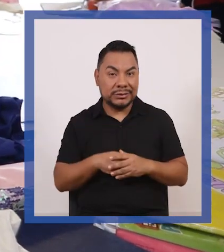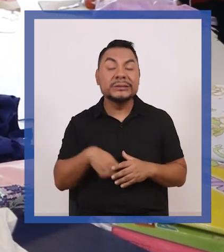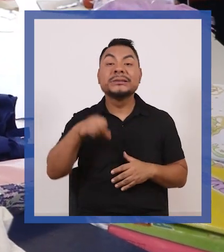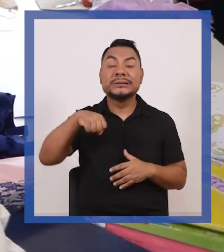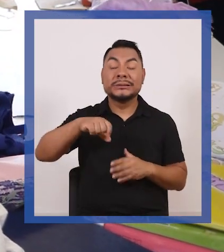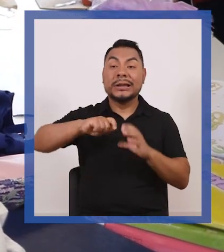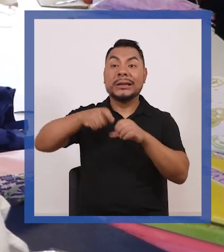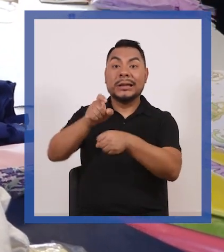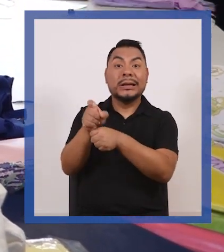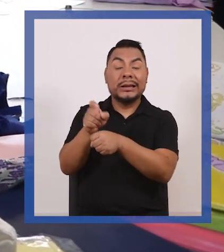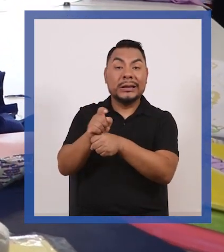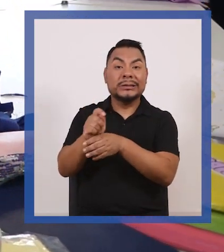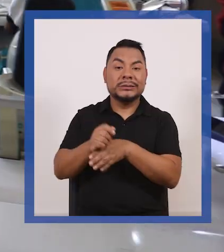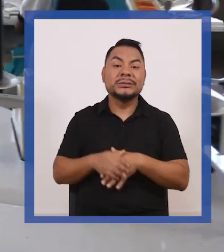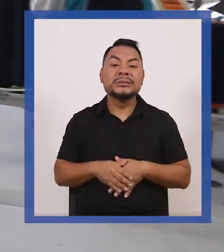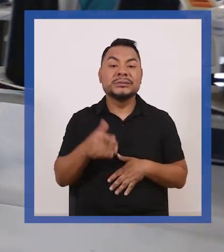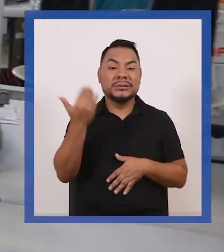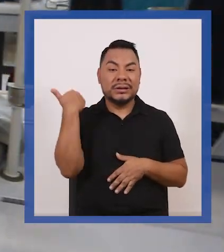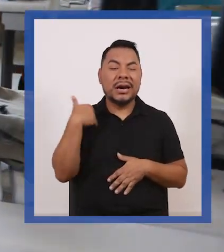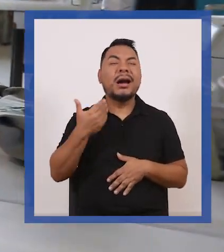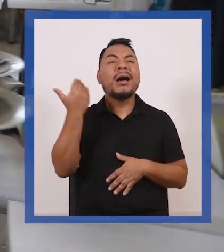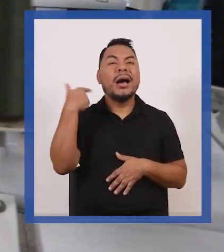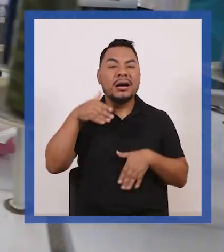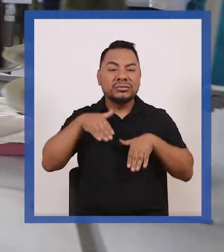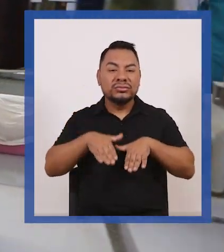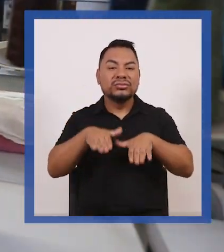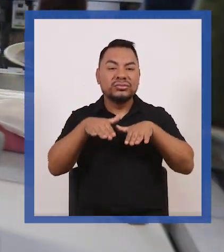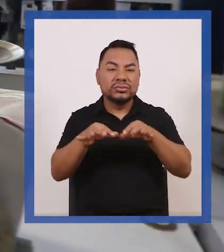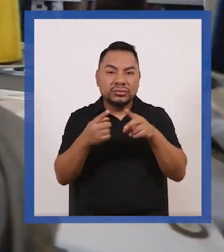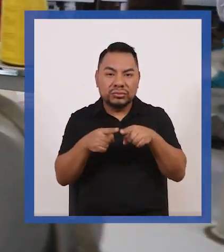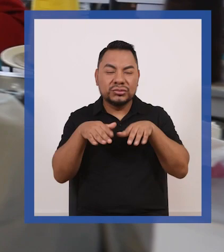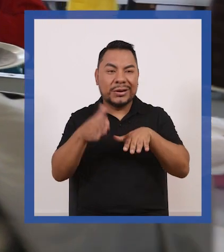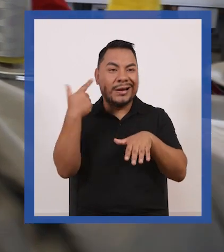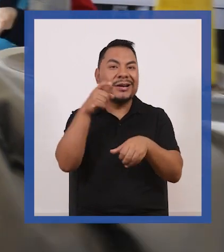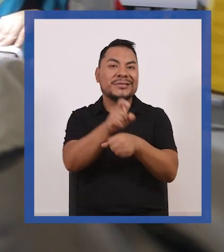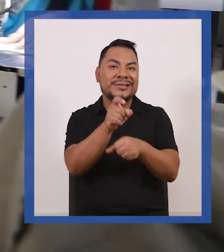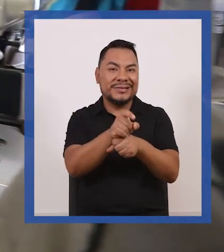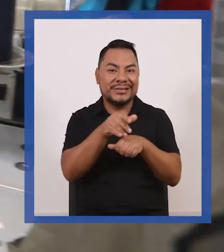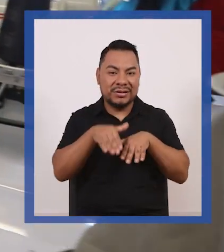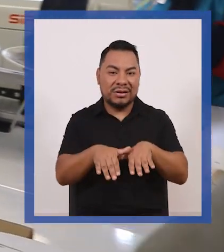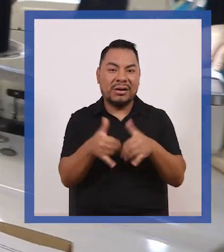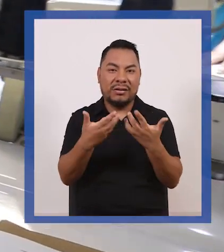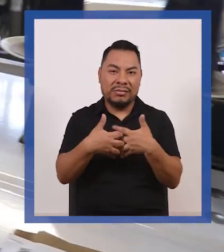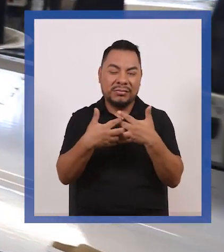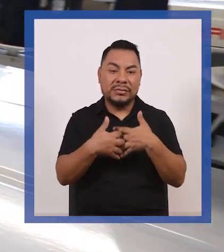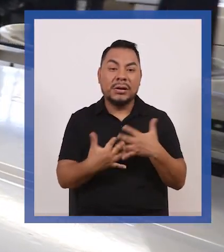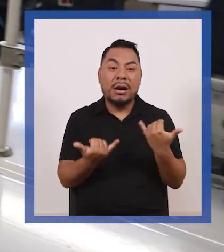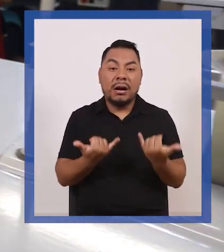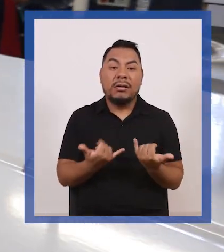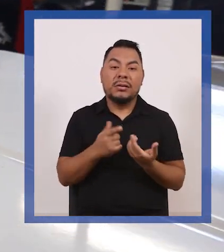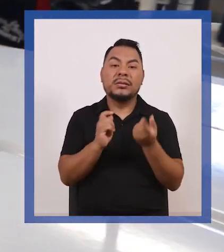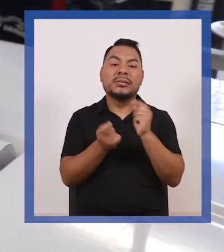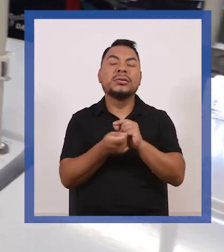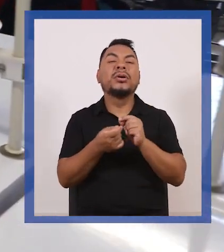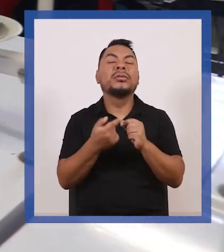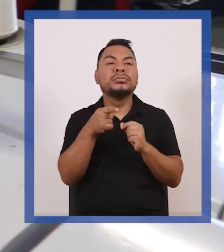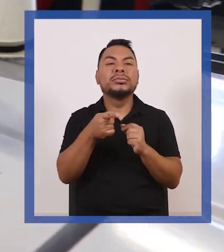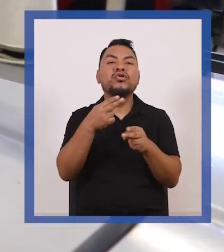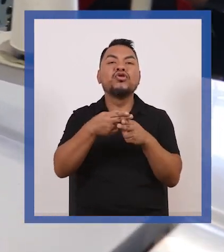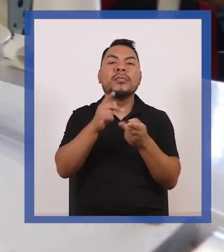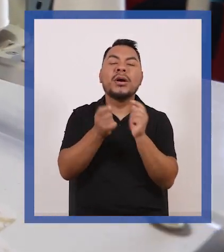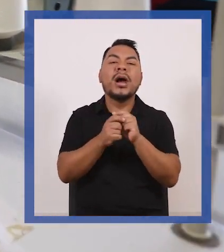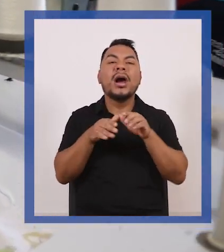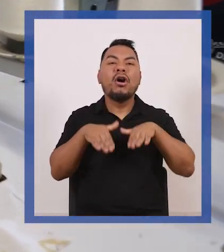había una especialidad que se llamaba surcido en esos años hoy en estos años los estamos conociendo como en el colegio confecciones